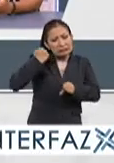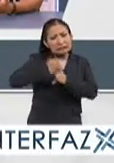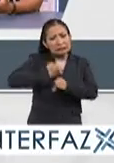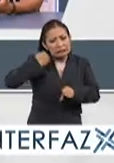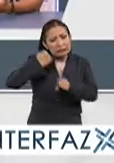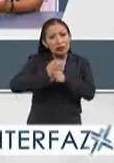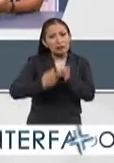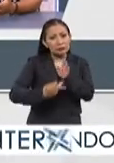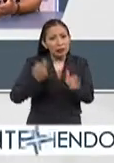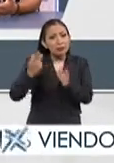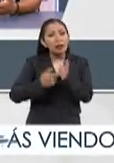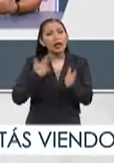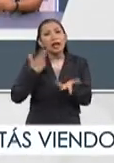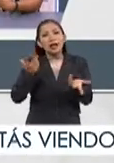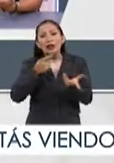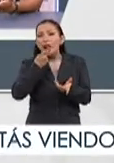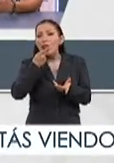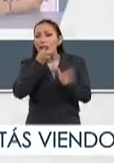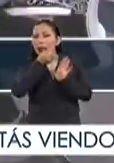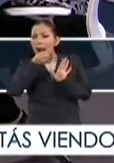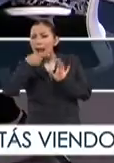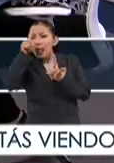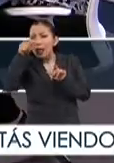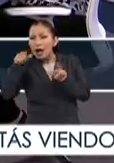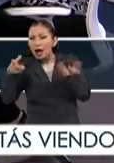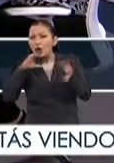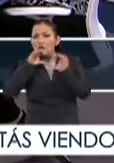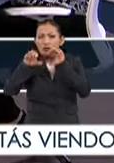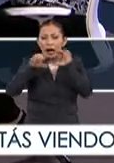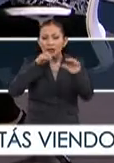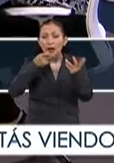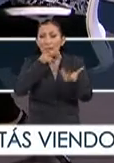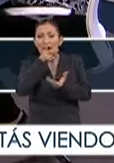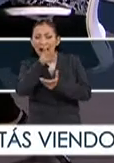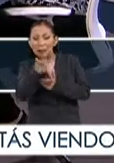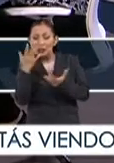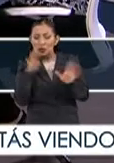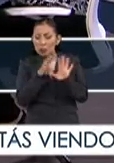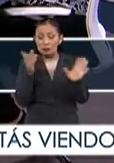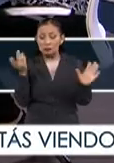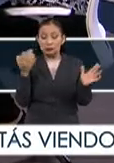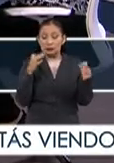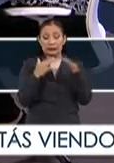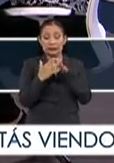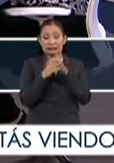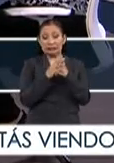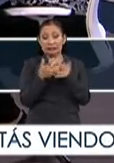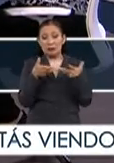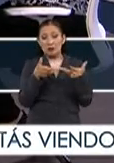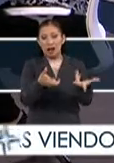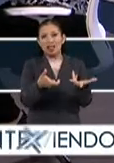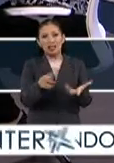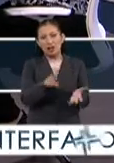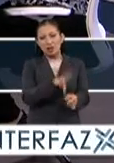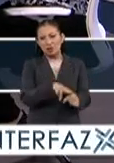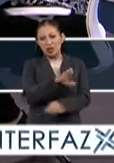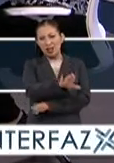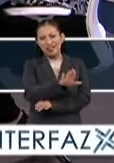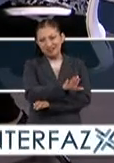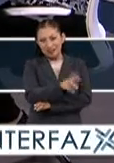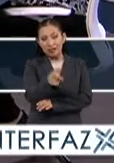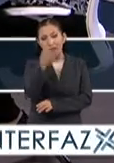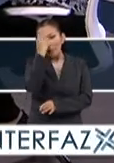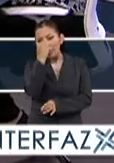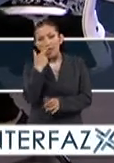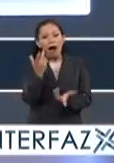pues, el acento, que la comunicación, incluso esas palabras que son como que muy de la calle, por así decirlo. Entonces,